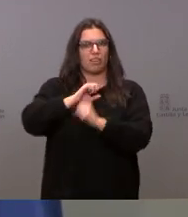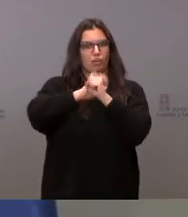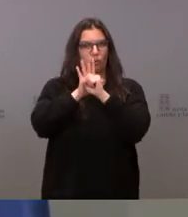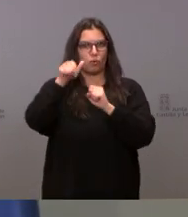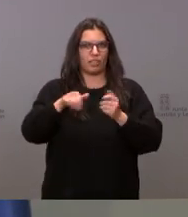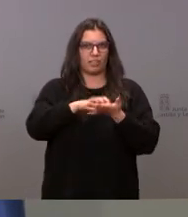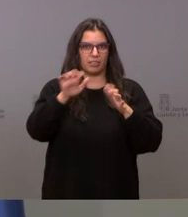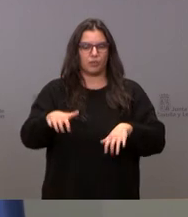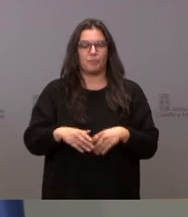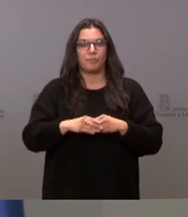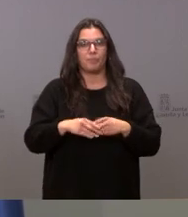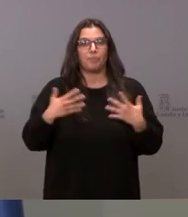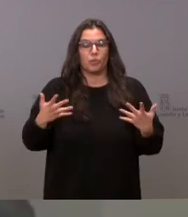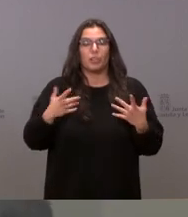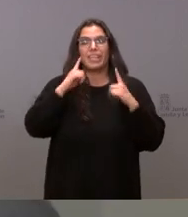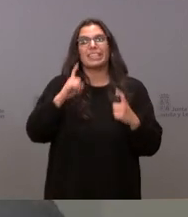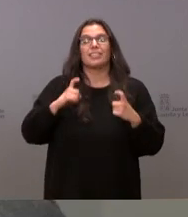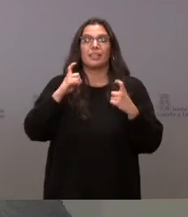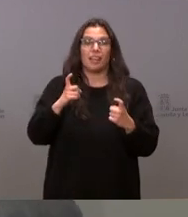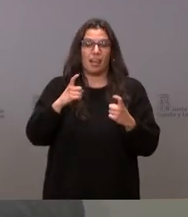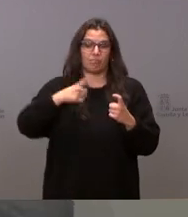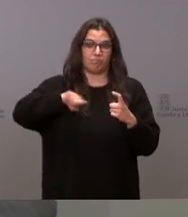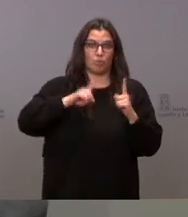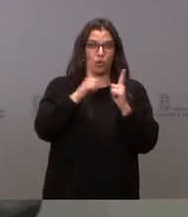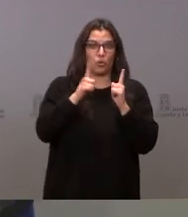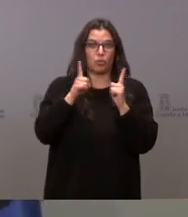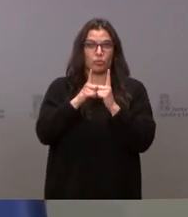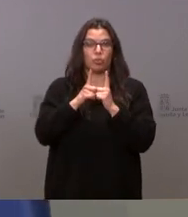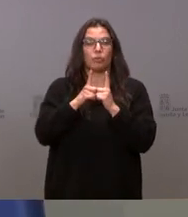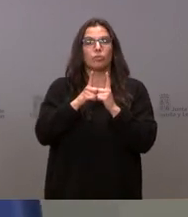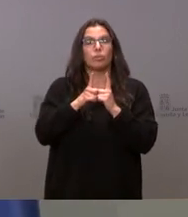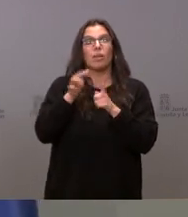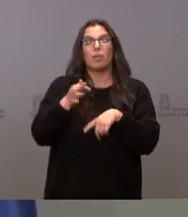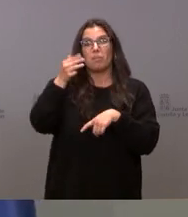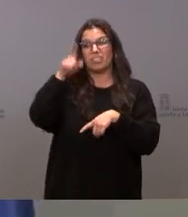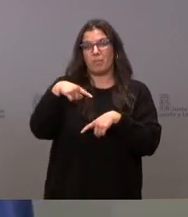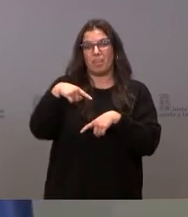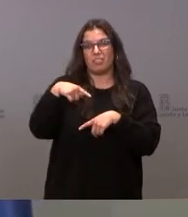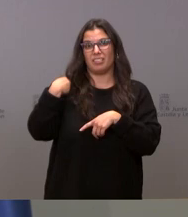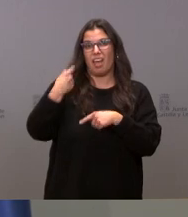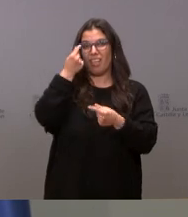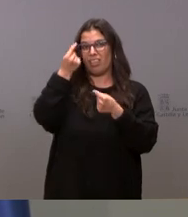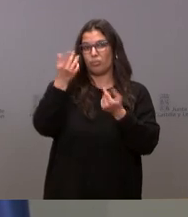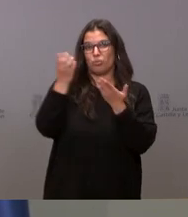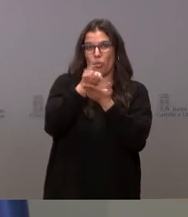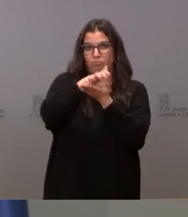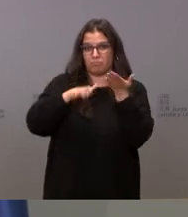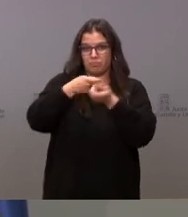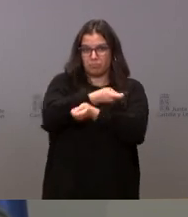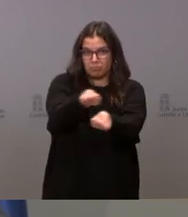comunidad. Con lo cual, vamos a procurar ser breves. Ya ven que tienen las notas a su disposición. Vamos a